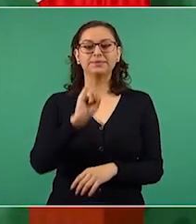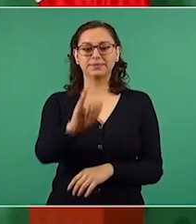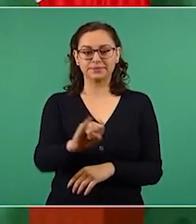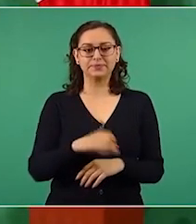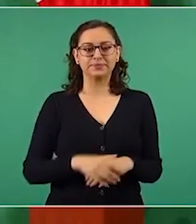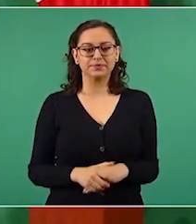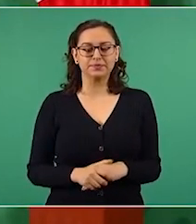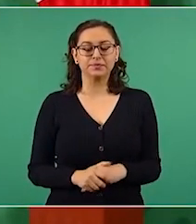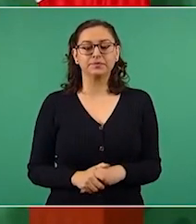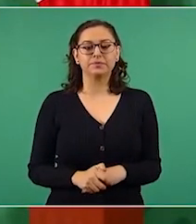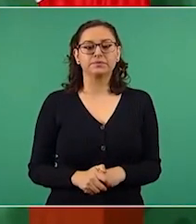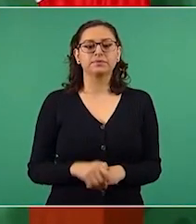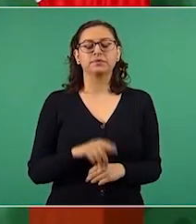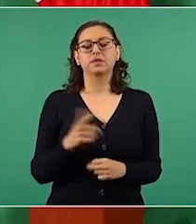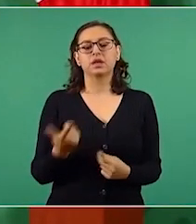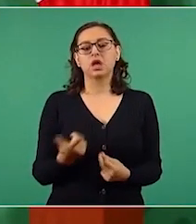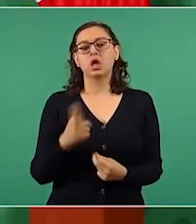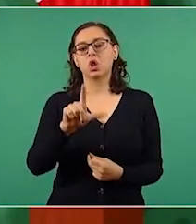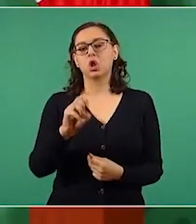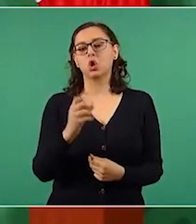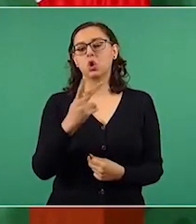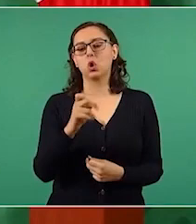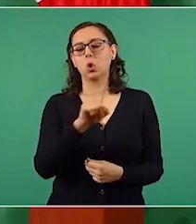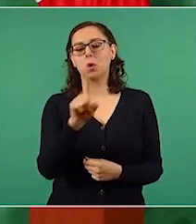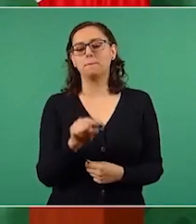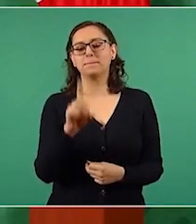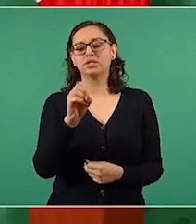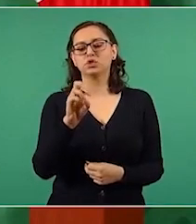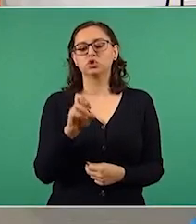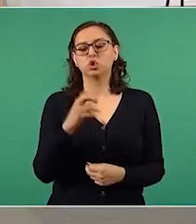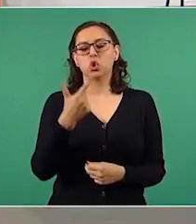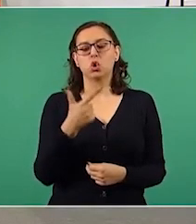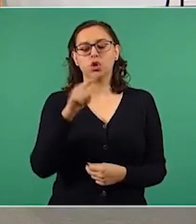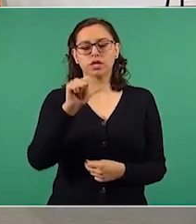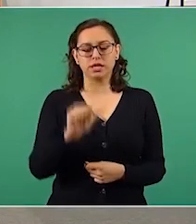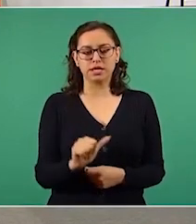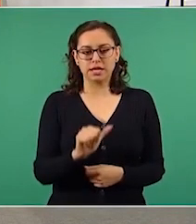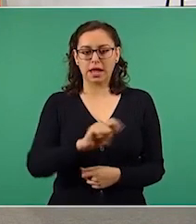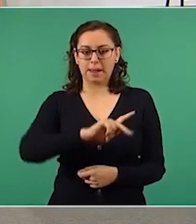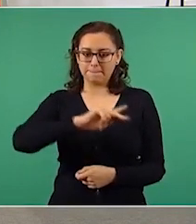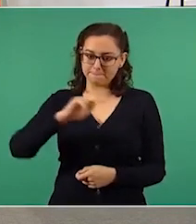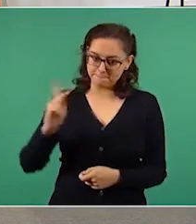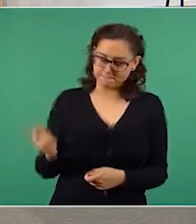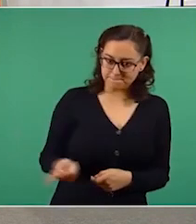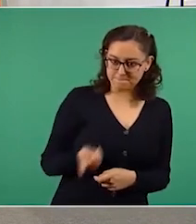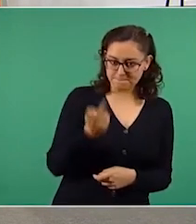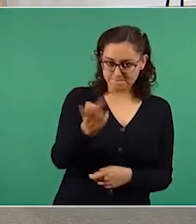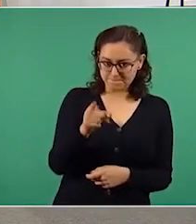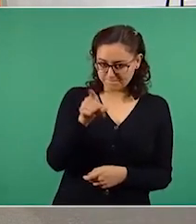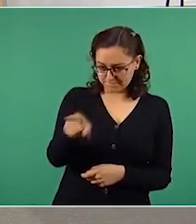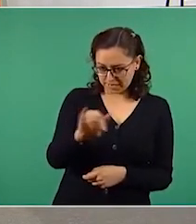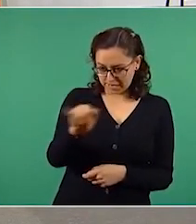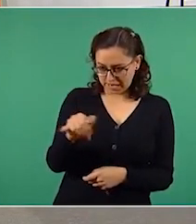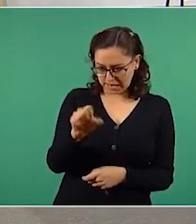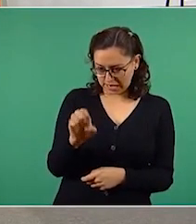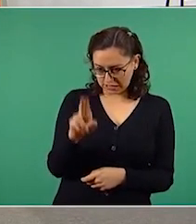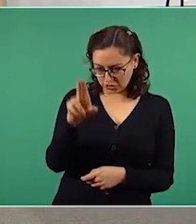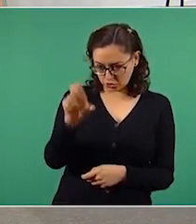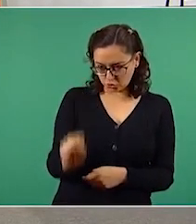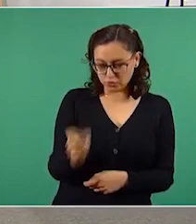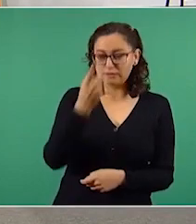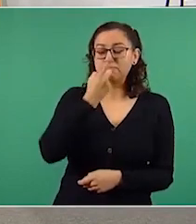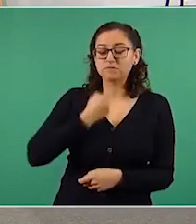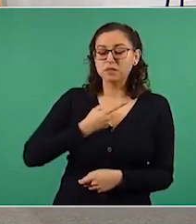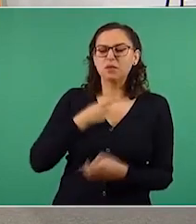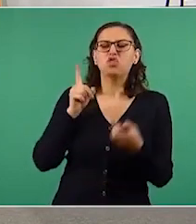Nos pidió un derecho de réplica a través de un tuit, le pregunta al vocero de la presidencia ¿Me dices dónde está la mentira?